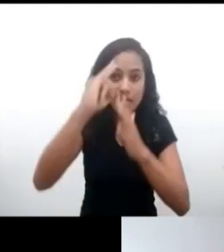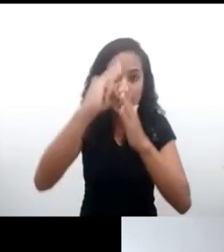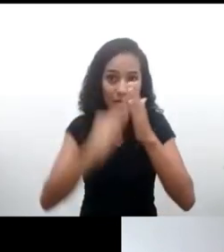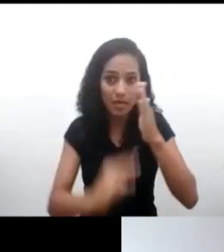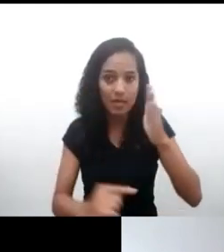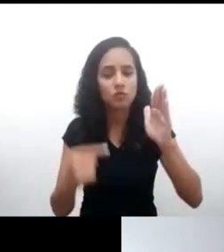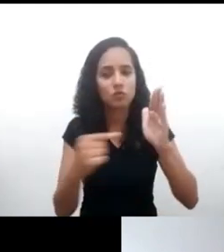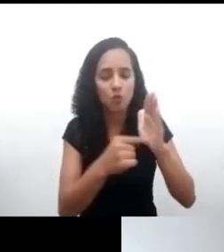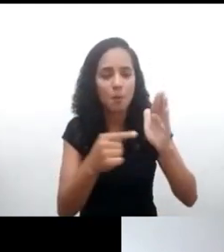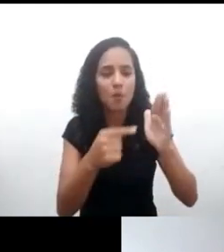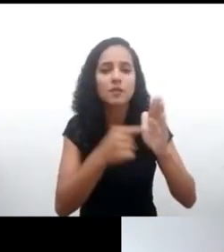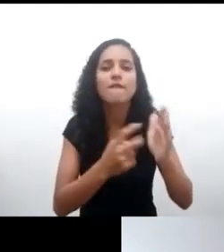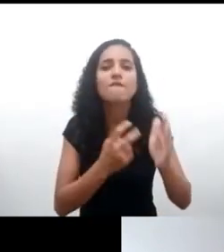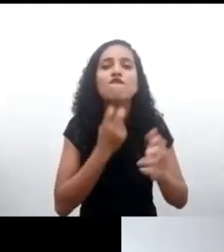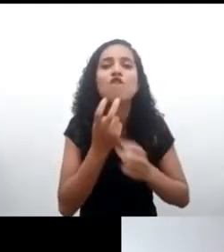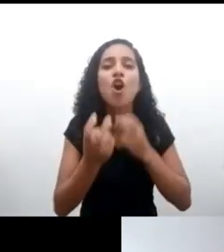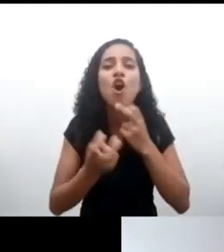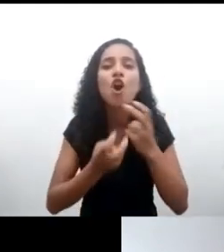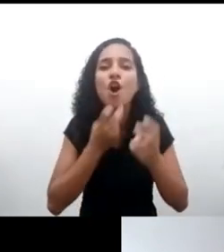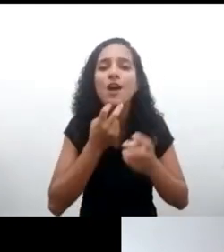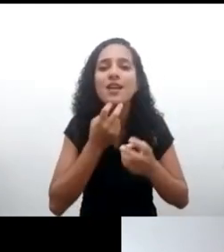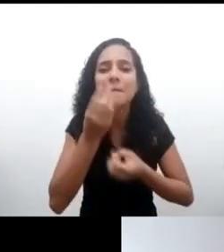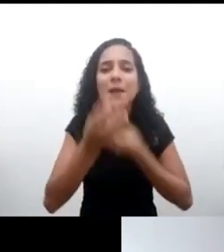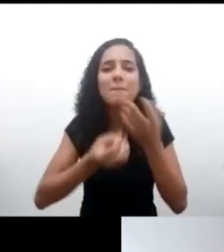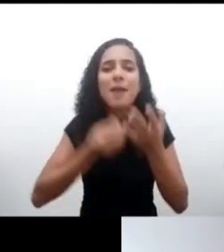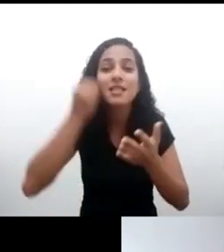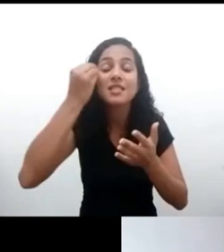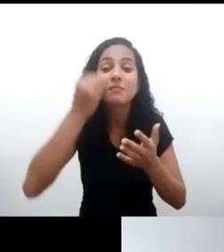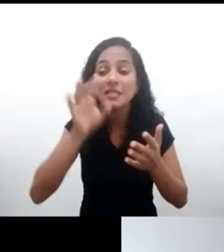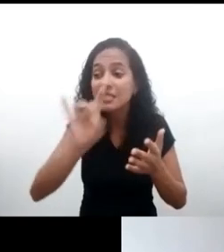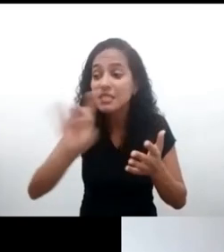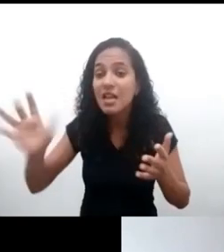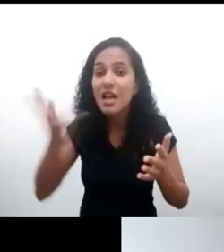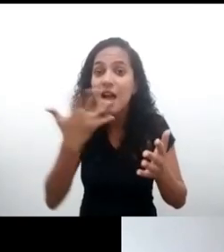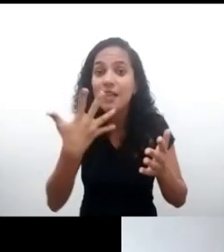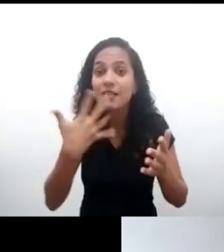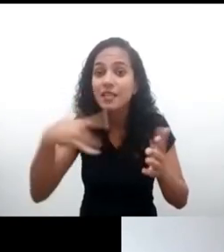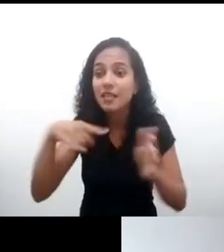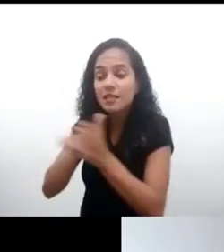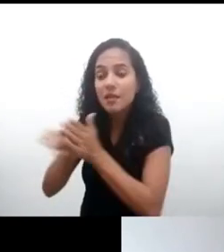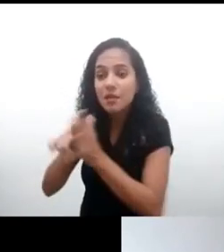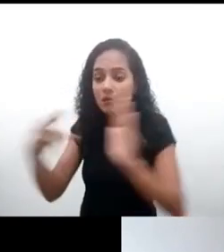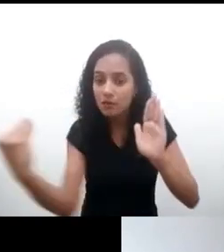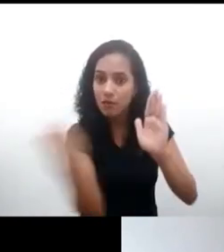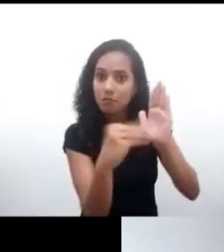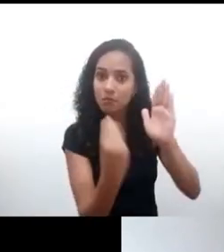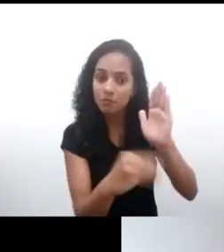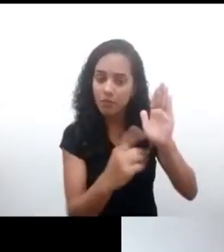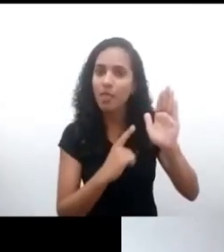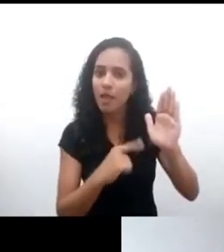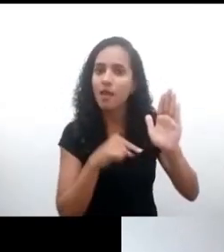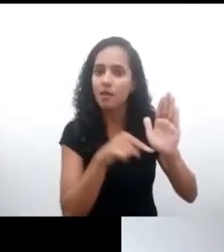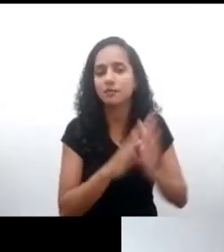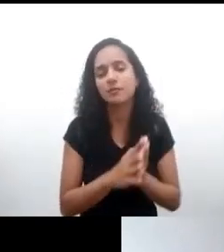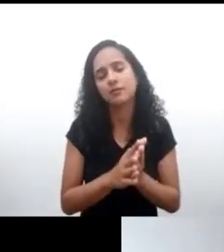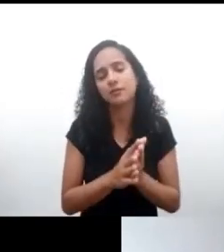incluidas. Y quizás, para ir finalizando, yéndome a un caso particular en Chile, por ejemplo,